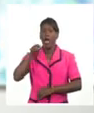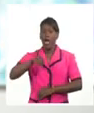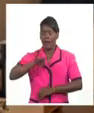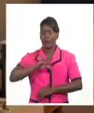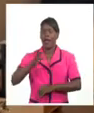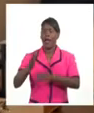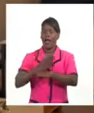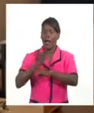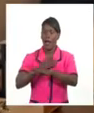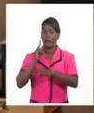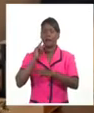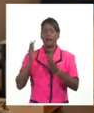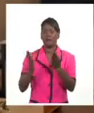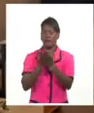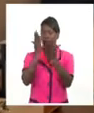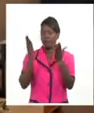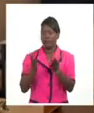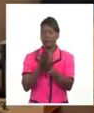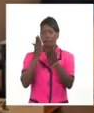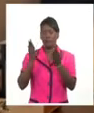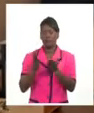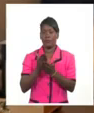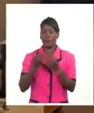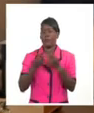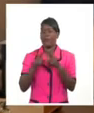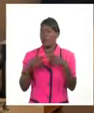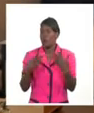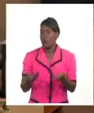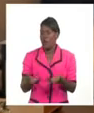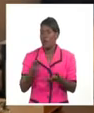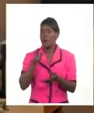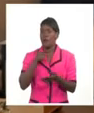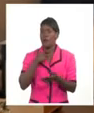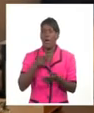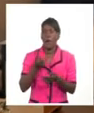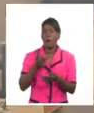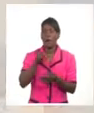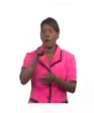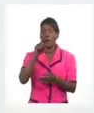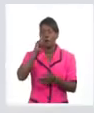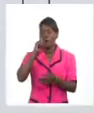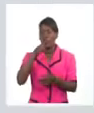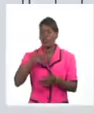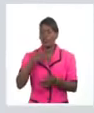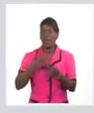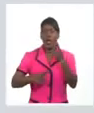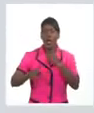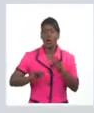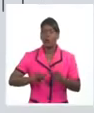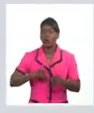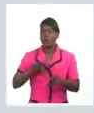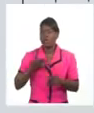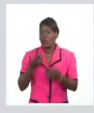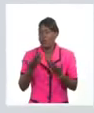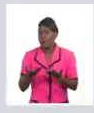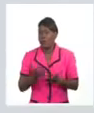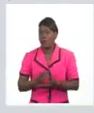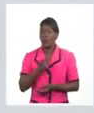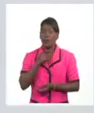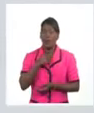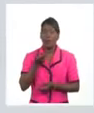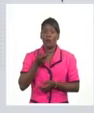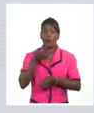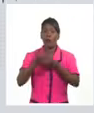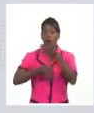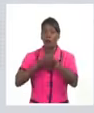bajo análisis y cuáles son los signos y síntomas a los que debemos prestar atención hablamos de una enfermedad